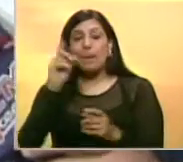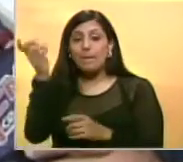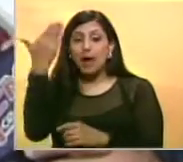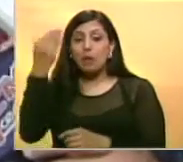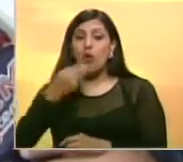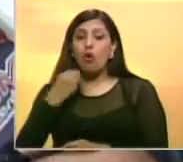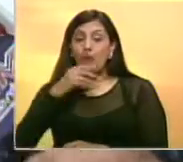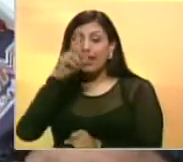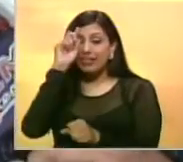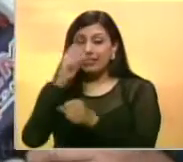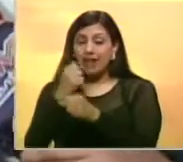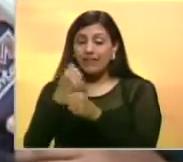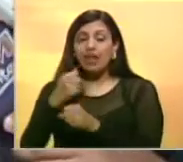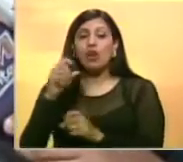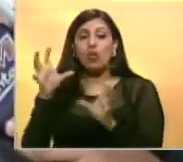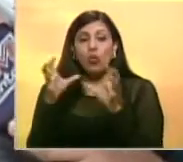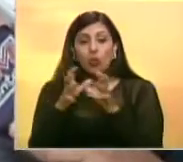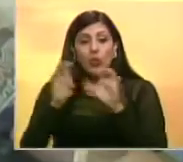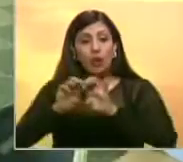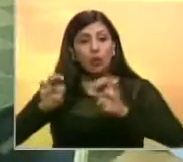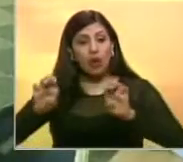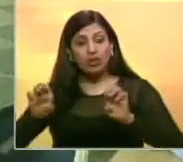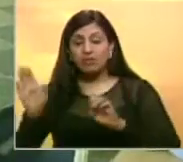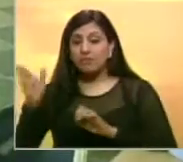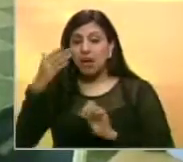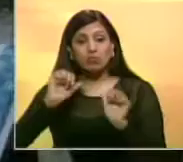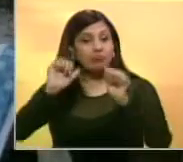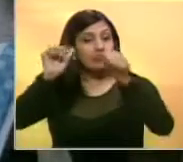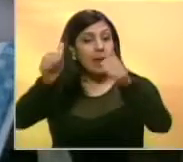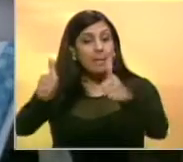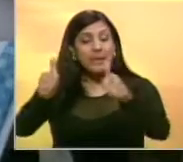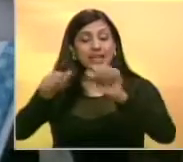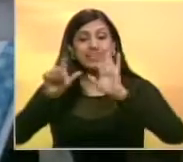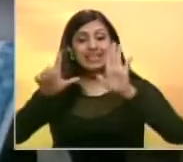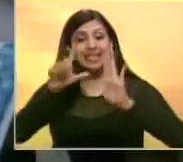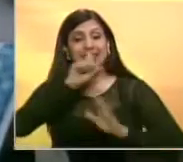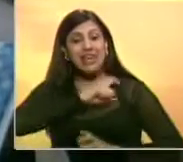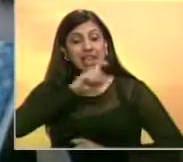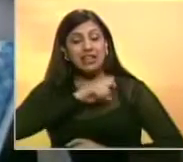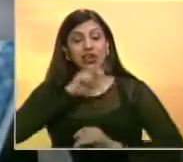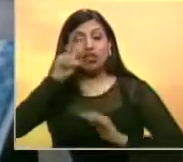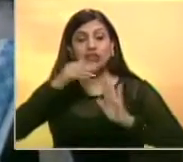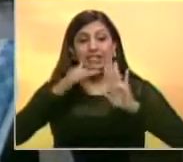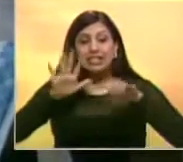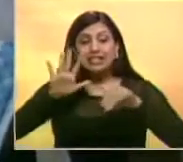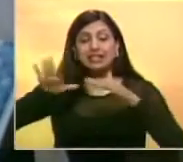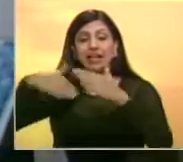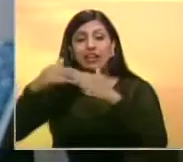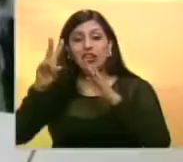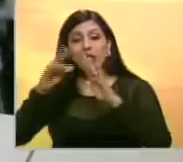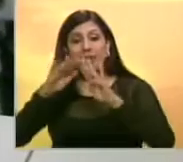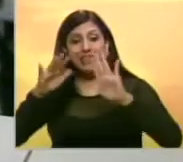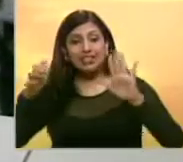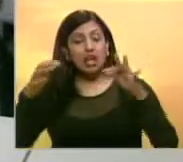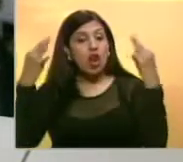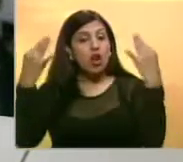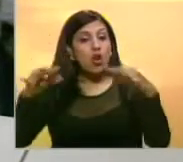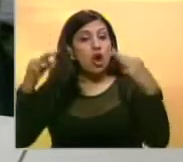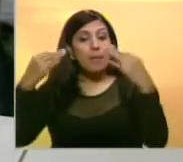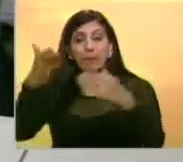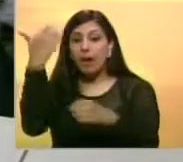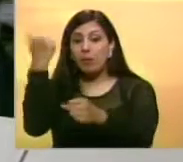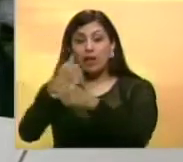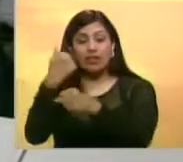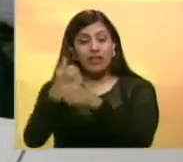juventud venezolana y a los trabajadores del sector educativo a iniciar el periodo escolar 2015-2016 de manera normal,